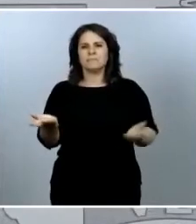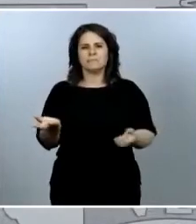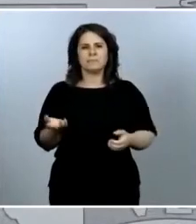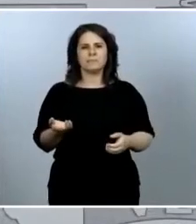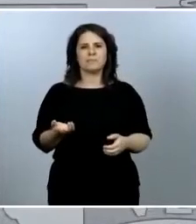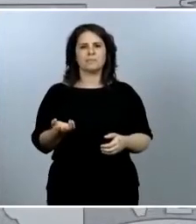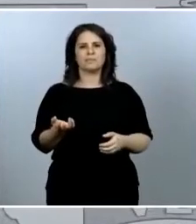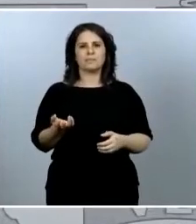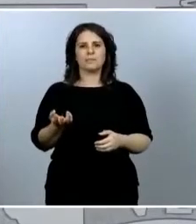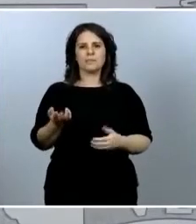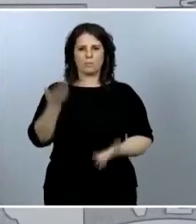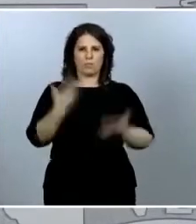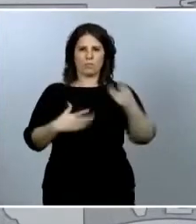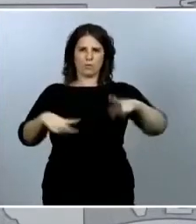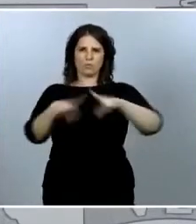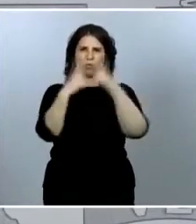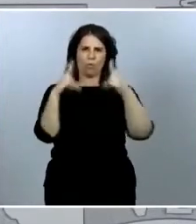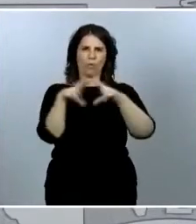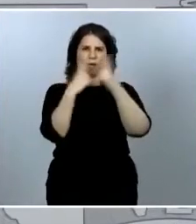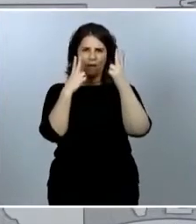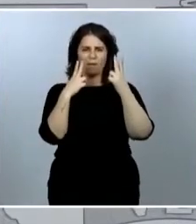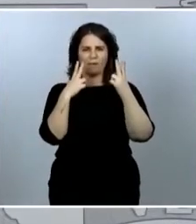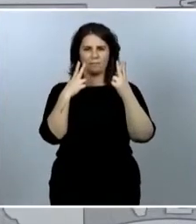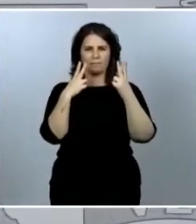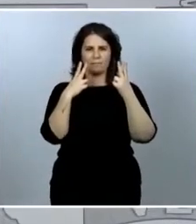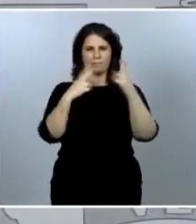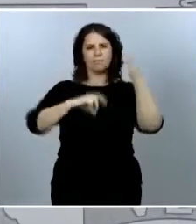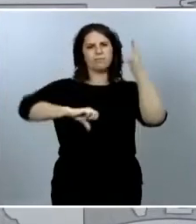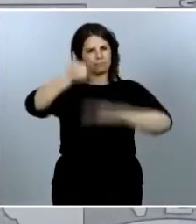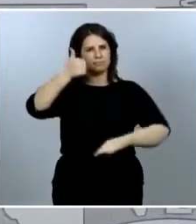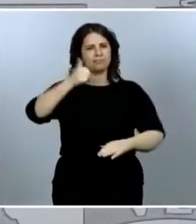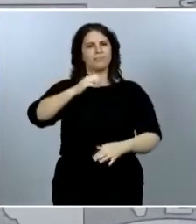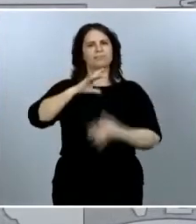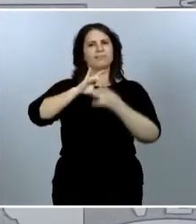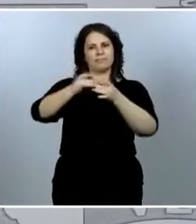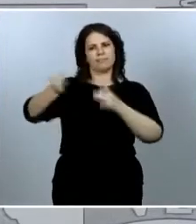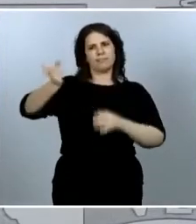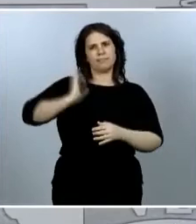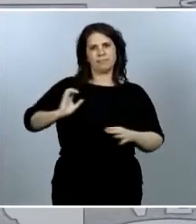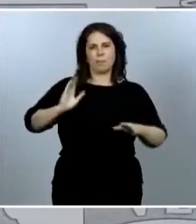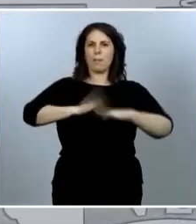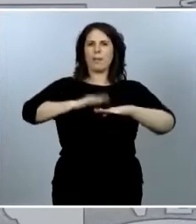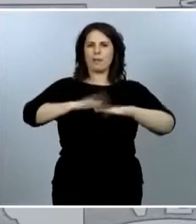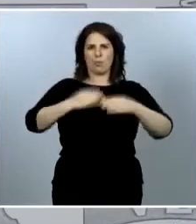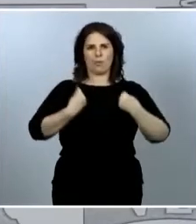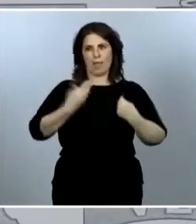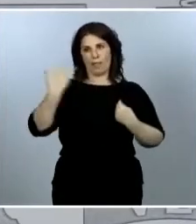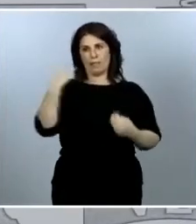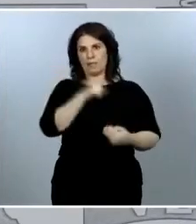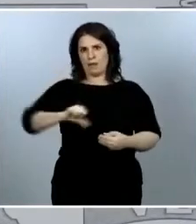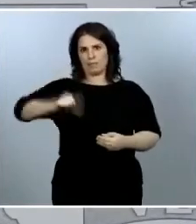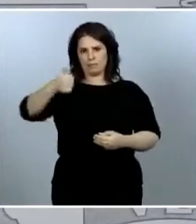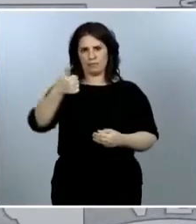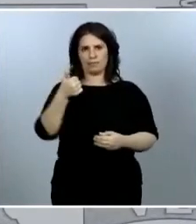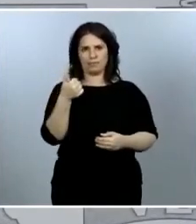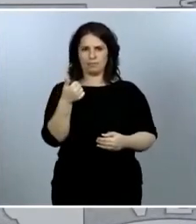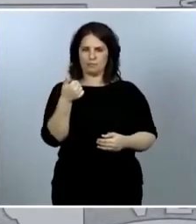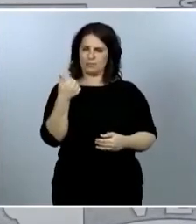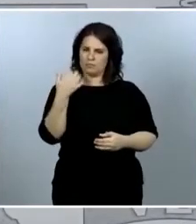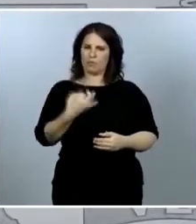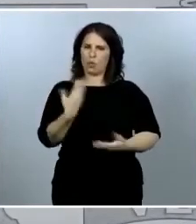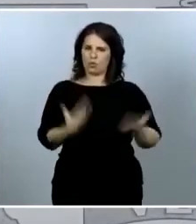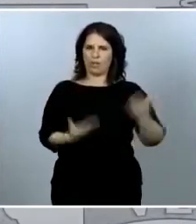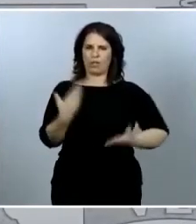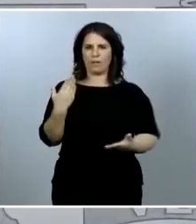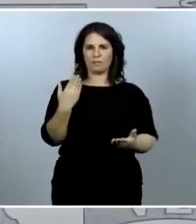social que supone la aprobación del ingreso mínimo vital la pasada semana. Para hacerse una idea de su alcance, del interés que ha suscitado